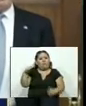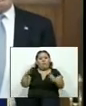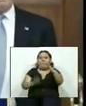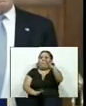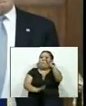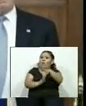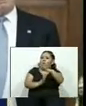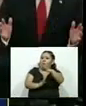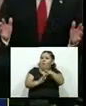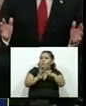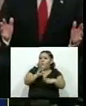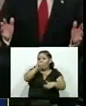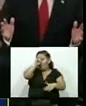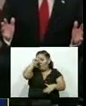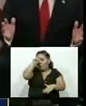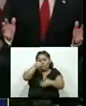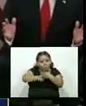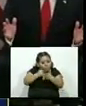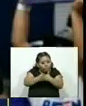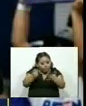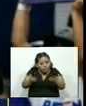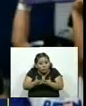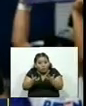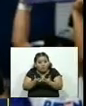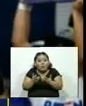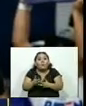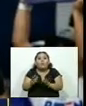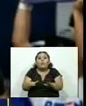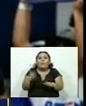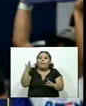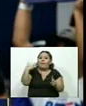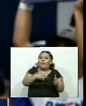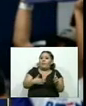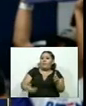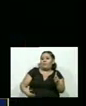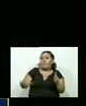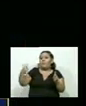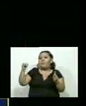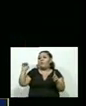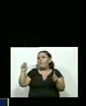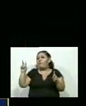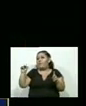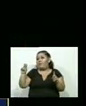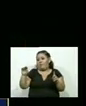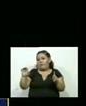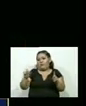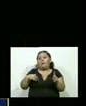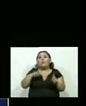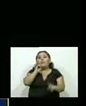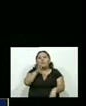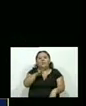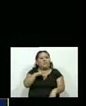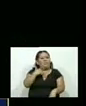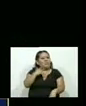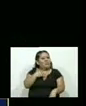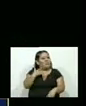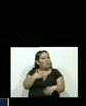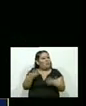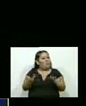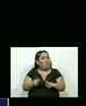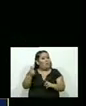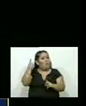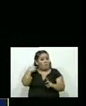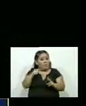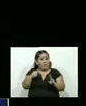bloquear los esfuerzos para investigar a los demócratas como el ex vicepresidente Joe Biden la diplomática afirmó que sintió las acciones de